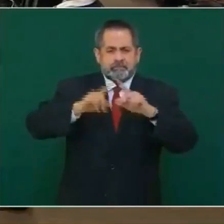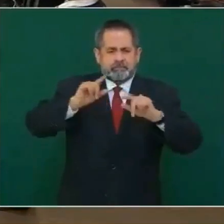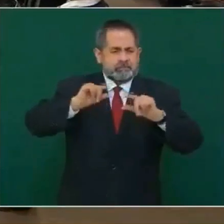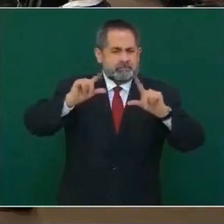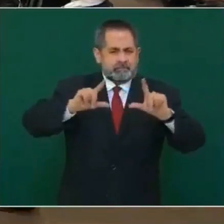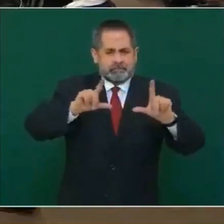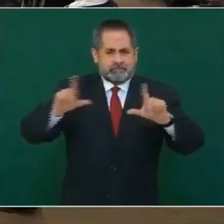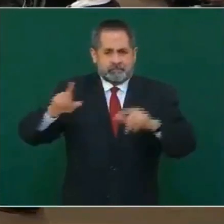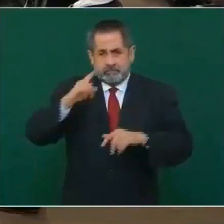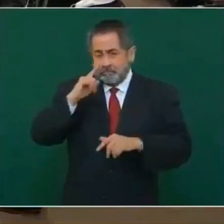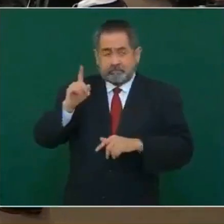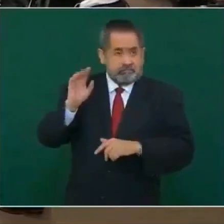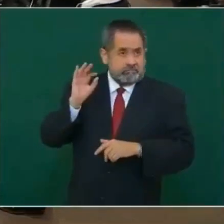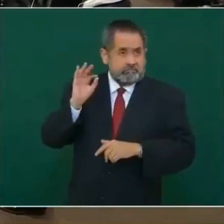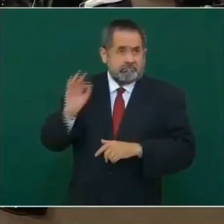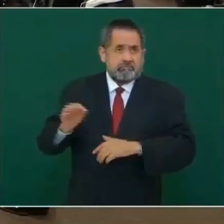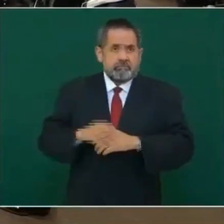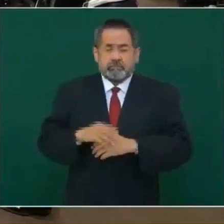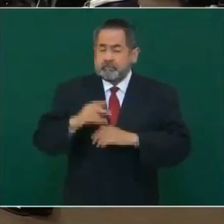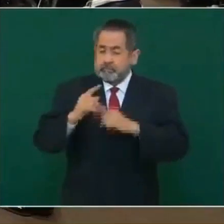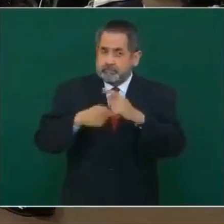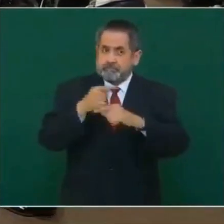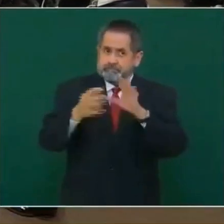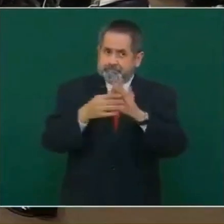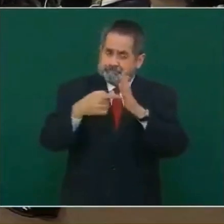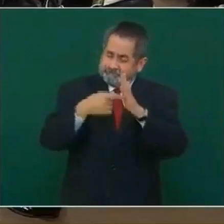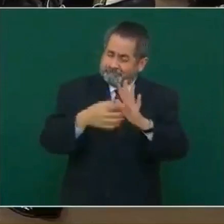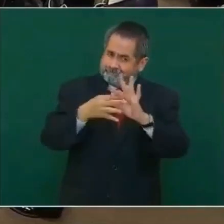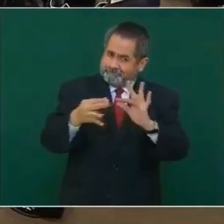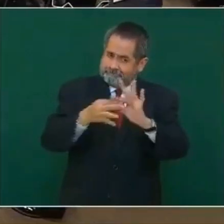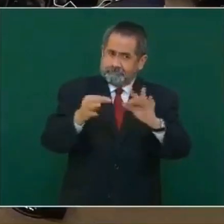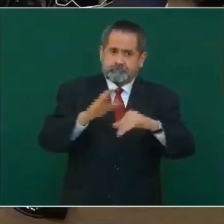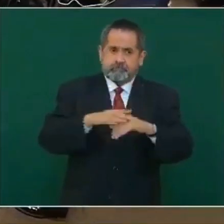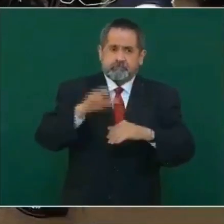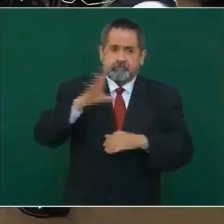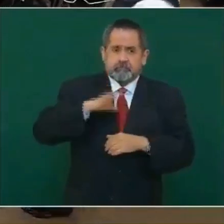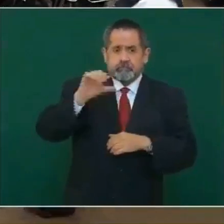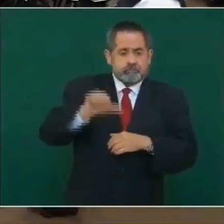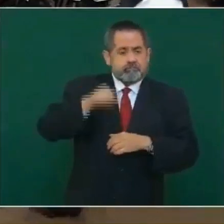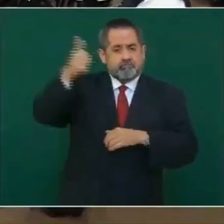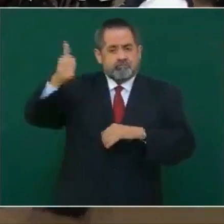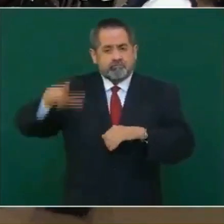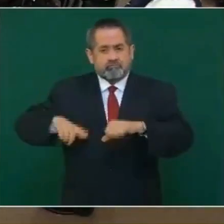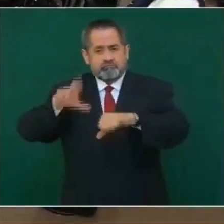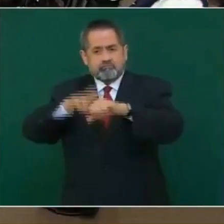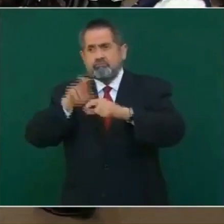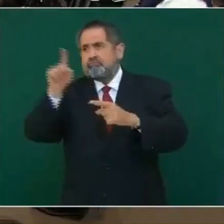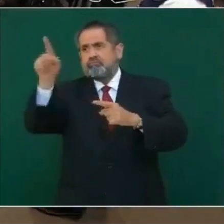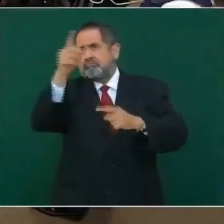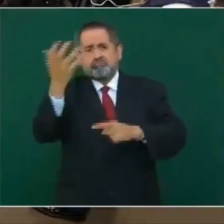Y esto lo subrayo, porque hay otros gobernadores que no lo hacen,